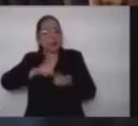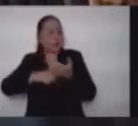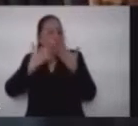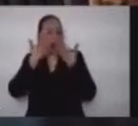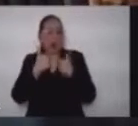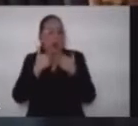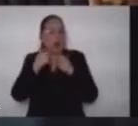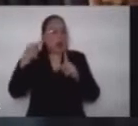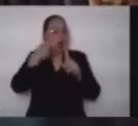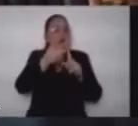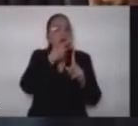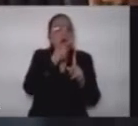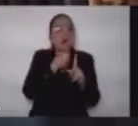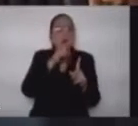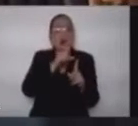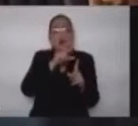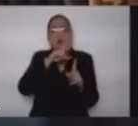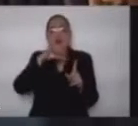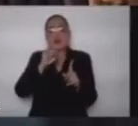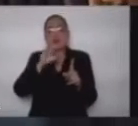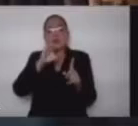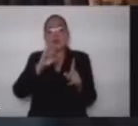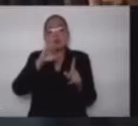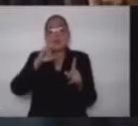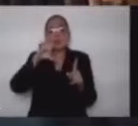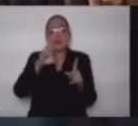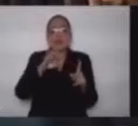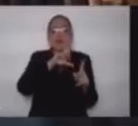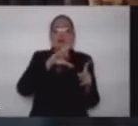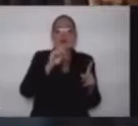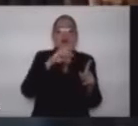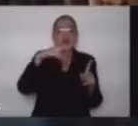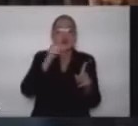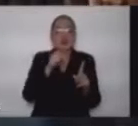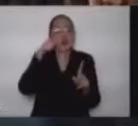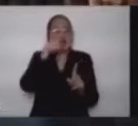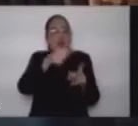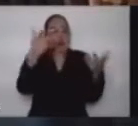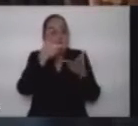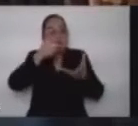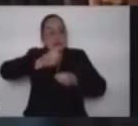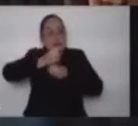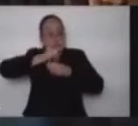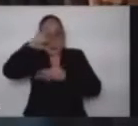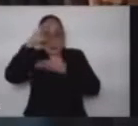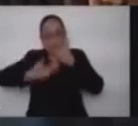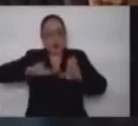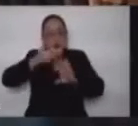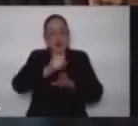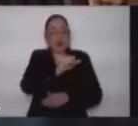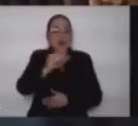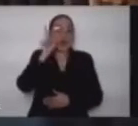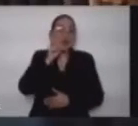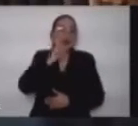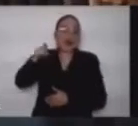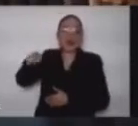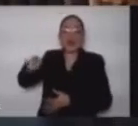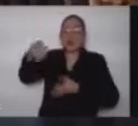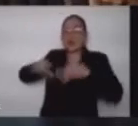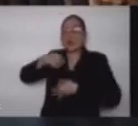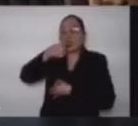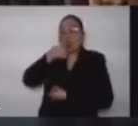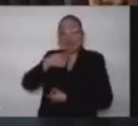del ciudadano Luis Enrique Rocha Garnica respecto a la conducta constitutiva de violencia política contra los líderes en razón de género en